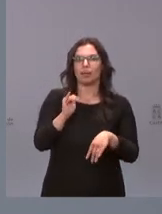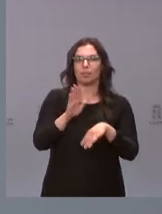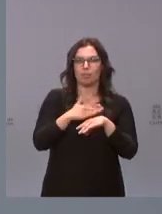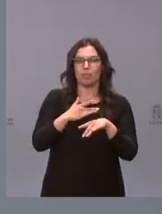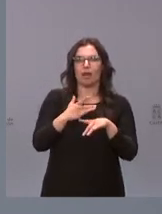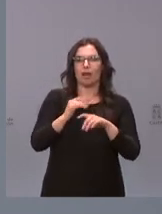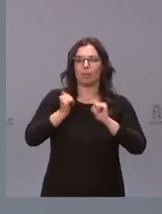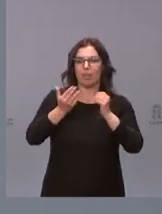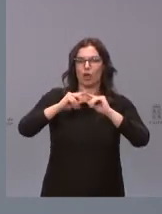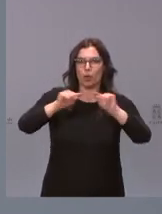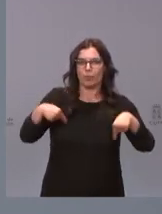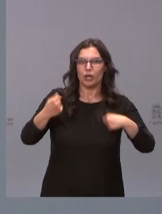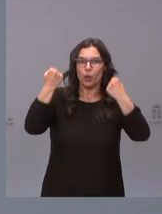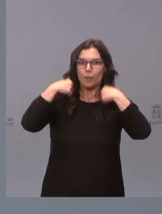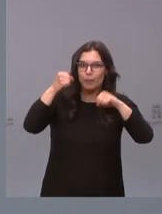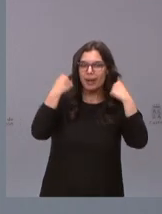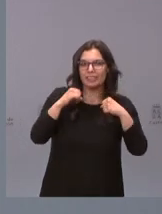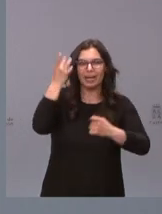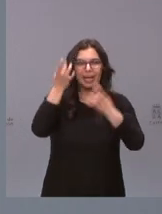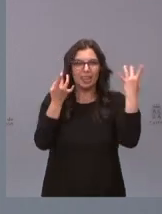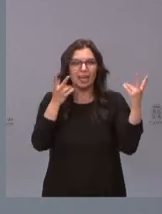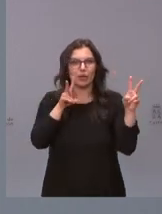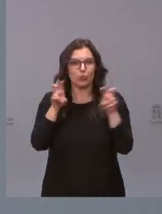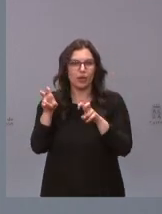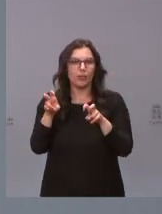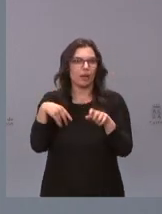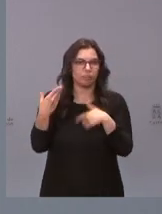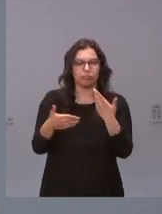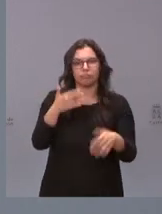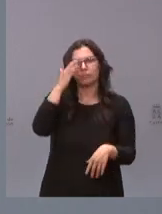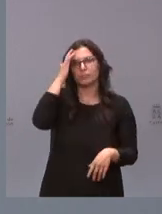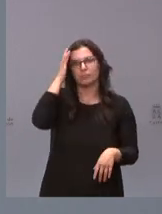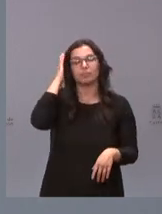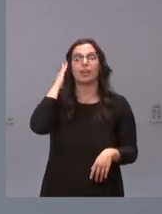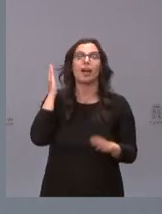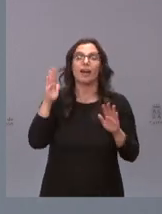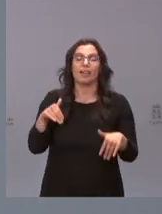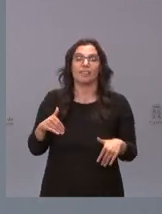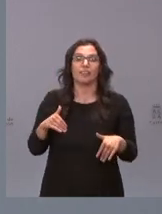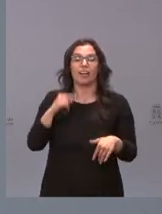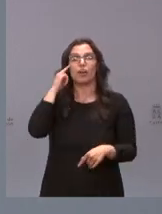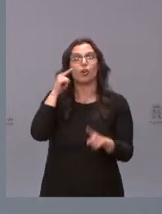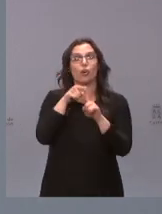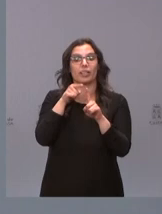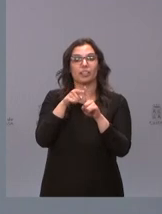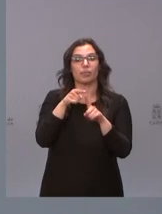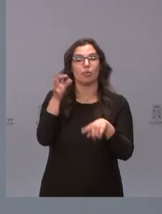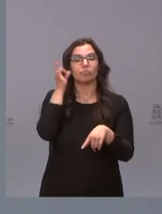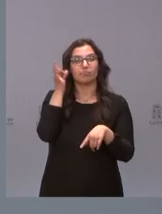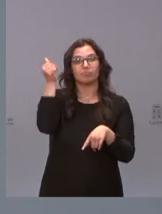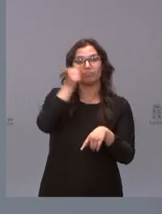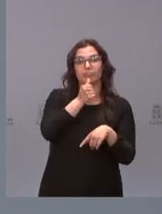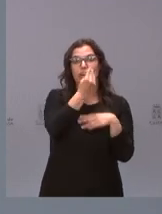convenios de prácticas con estas nuevas iniciativas y de lo que se trata al fin es de que los y las jóvenes que vienen a